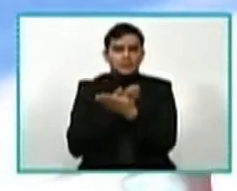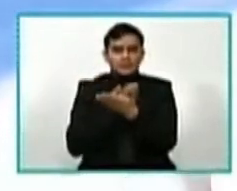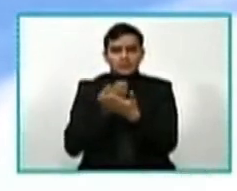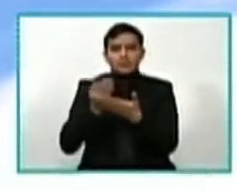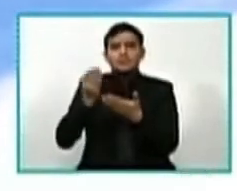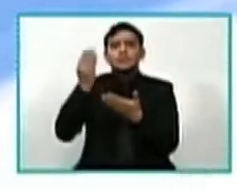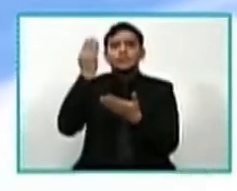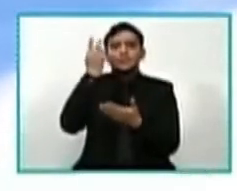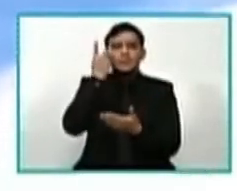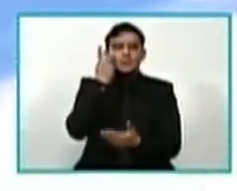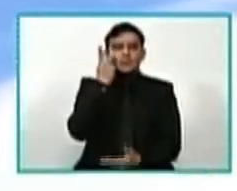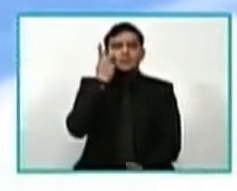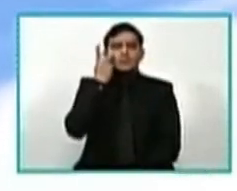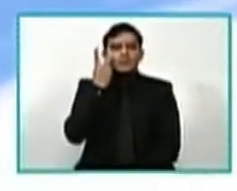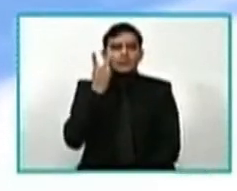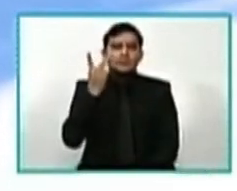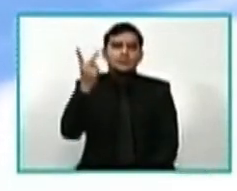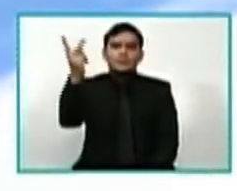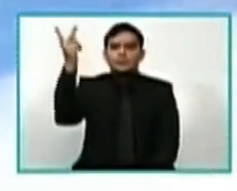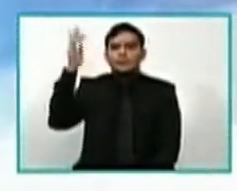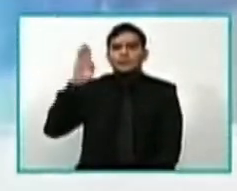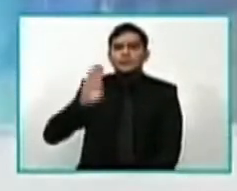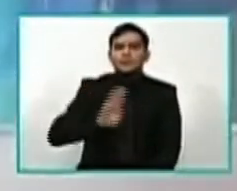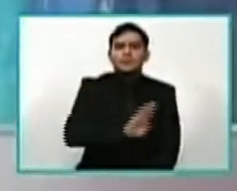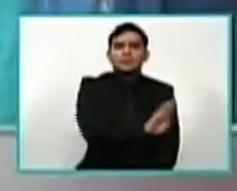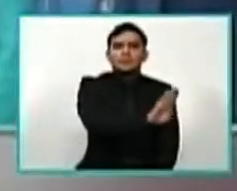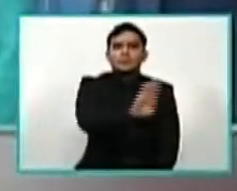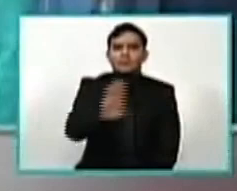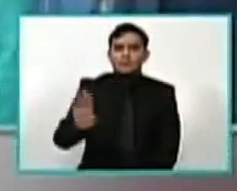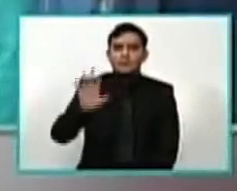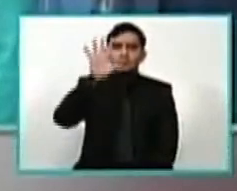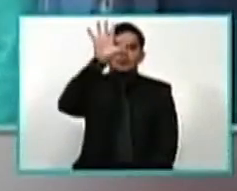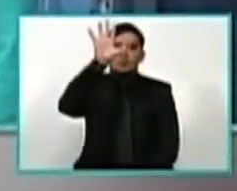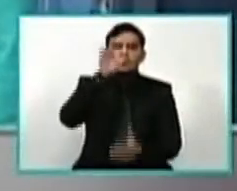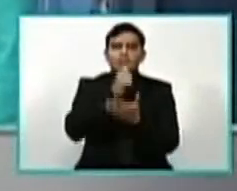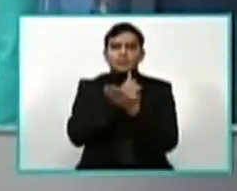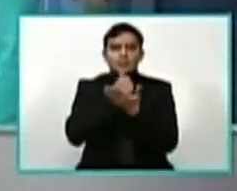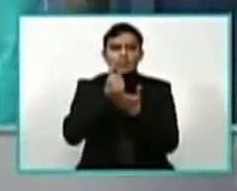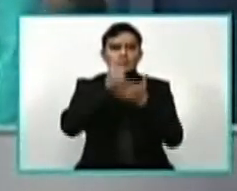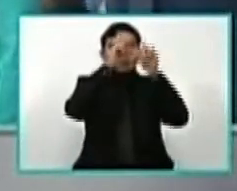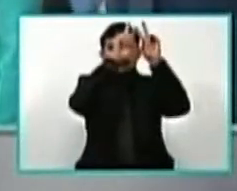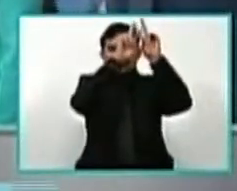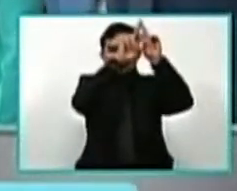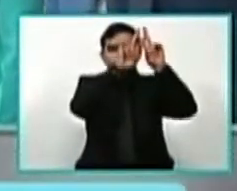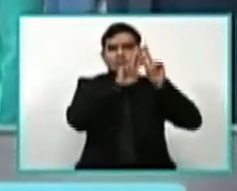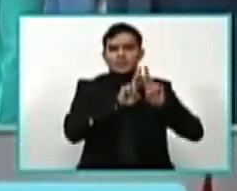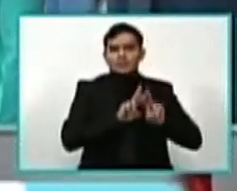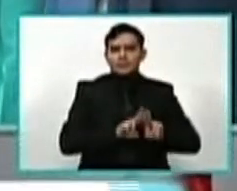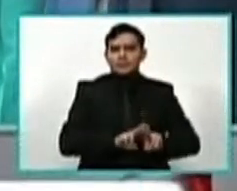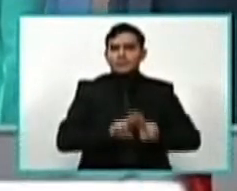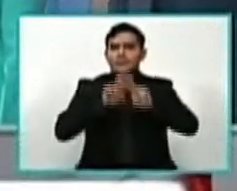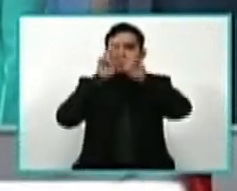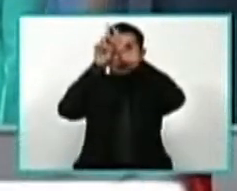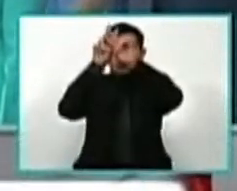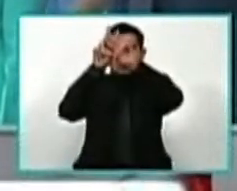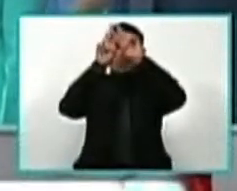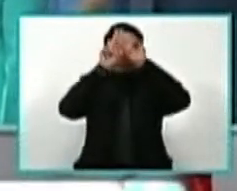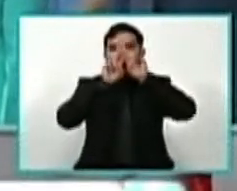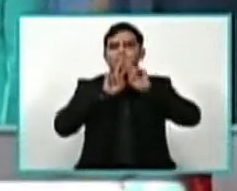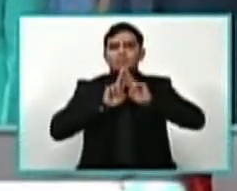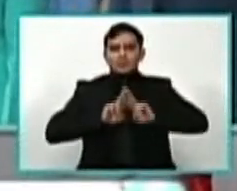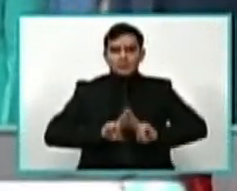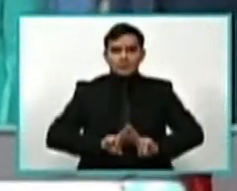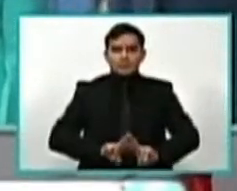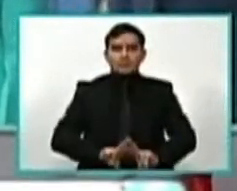nieve cruzado. Y se ve en su fondo sagrado,